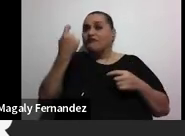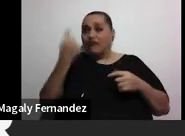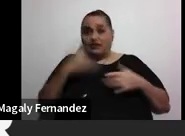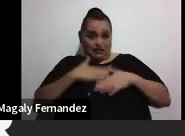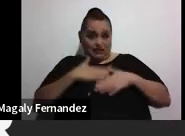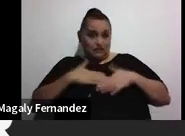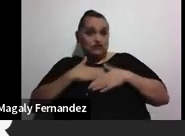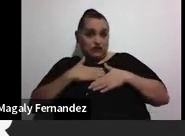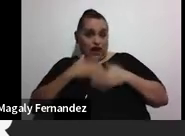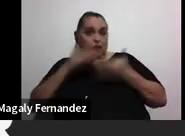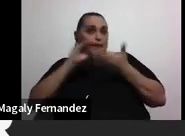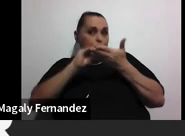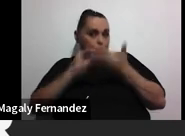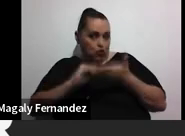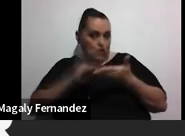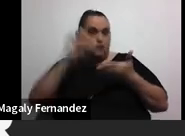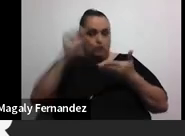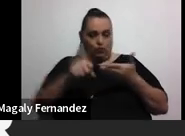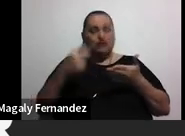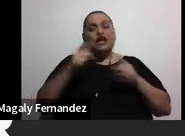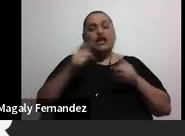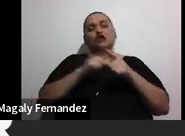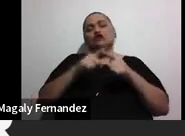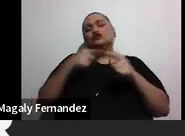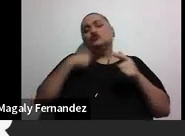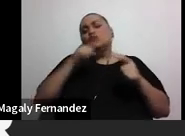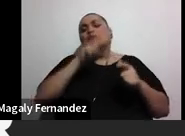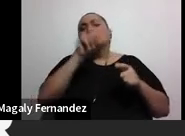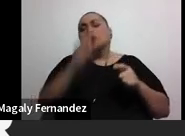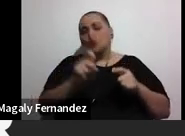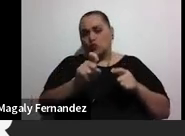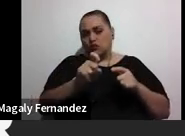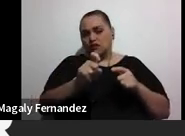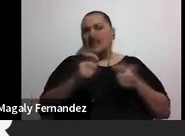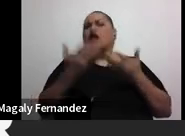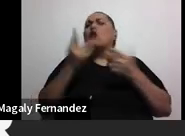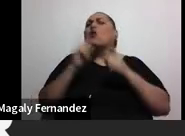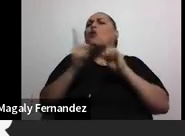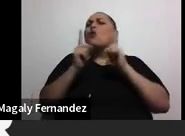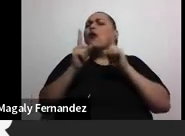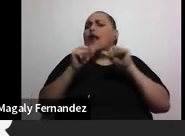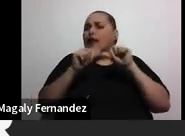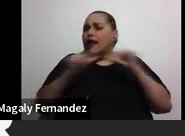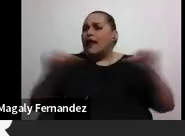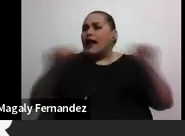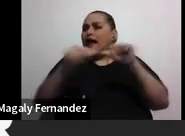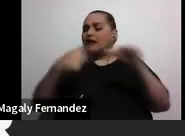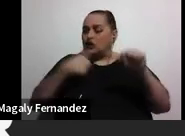puede poner. Les voy a preguntar entonces, ¿qué área quiero cambiar? Y ahora les digo quiero cambiar.